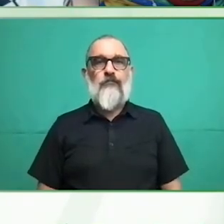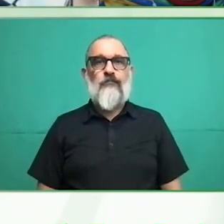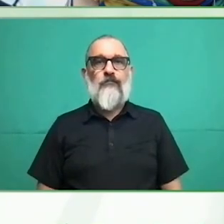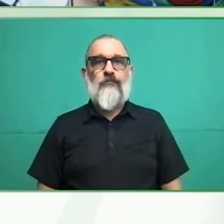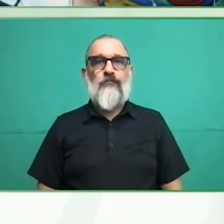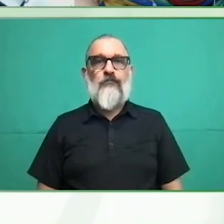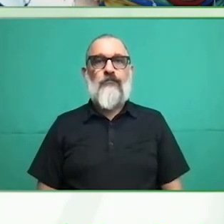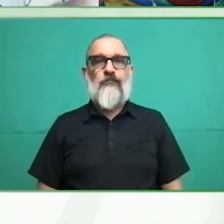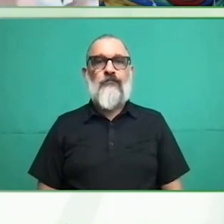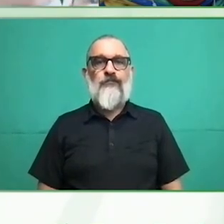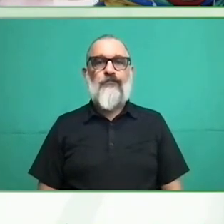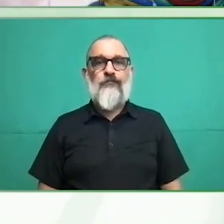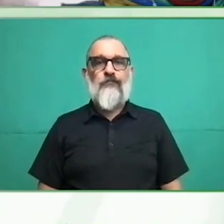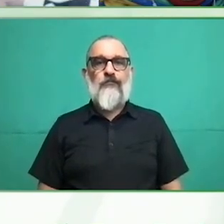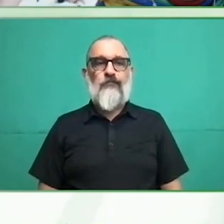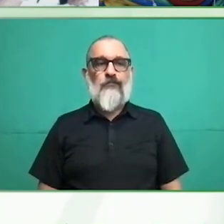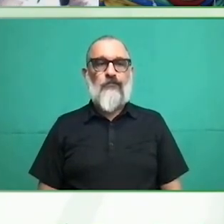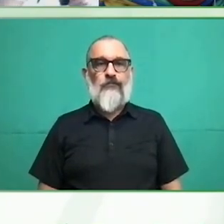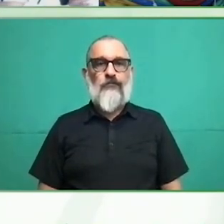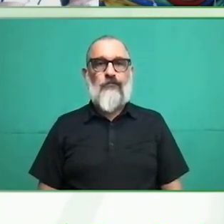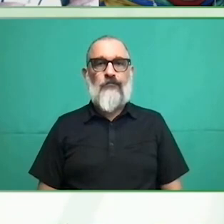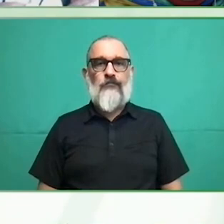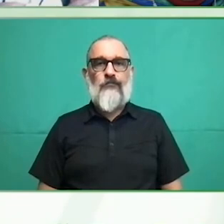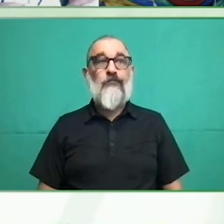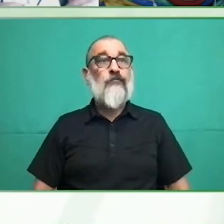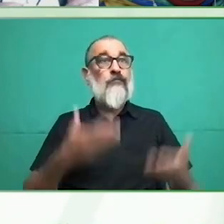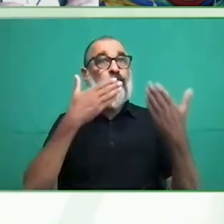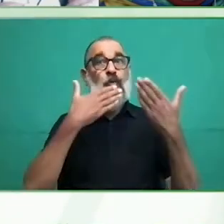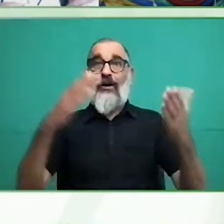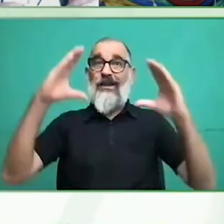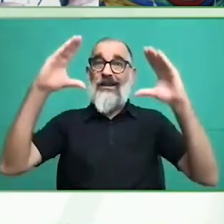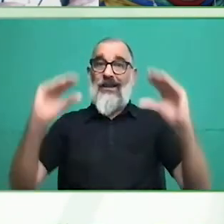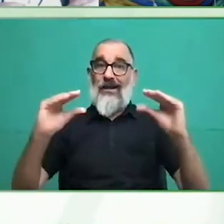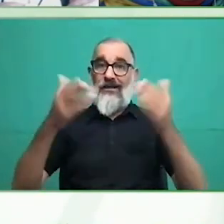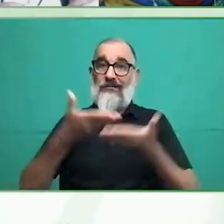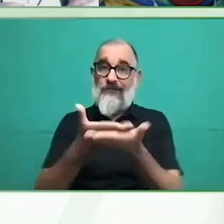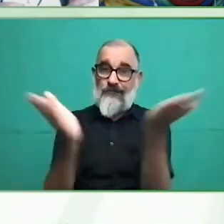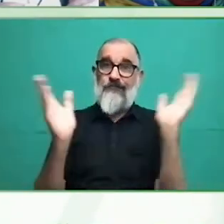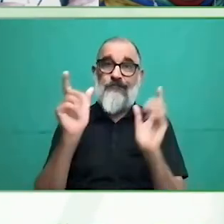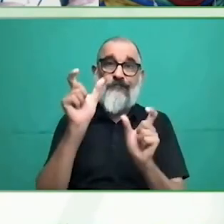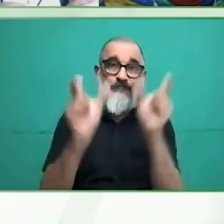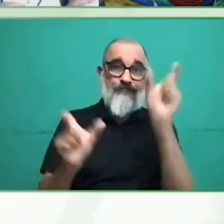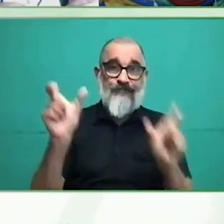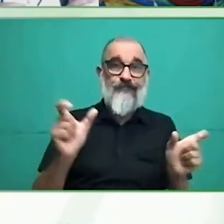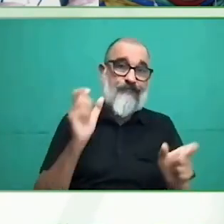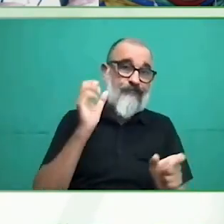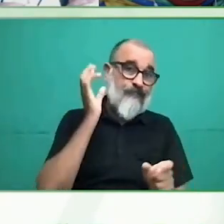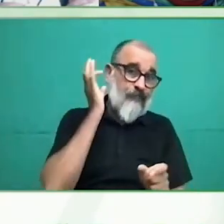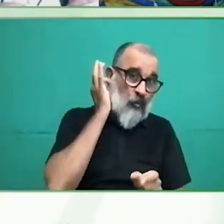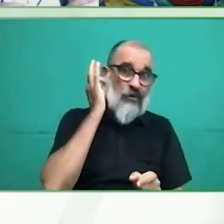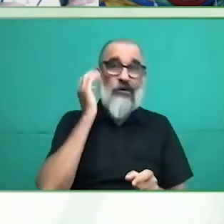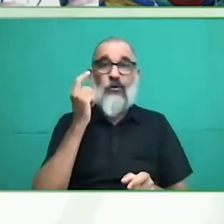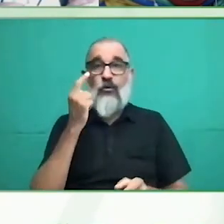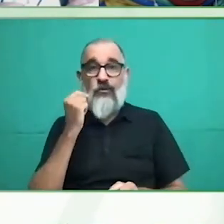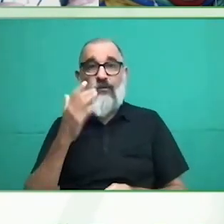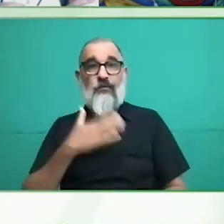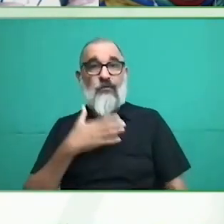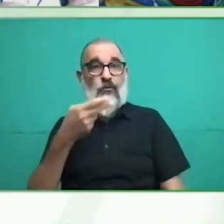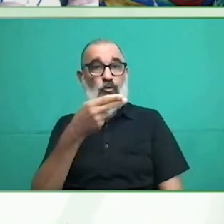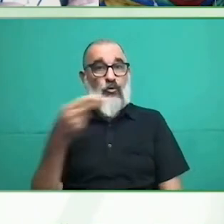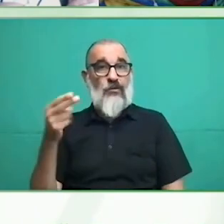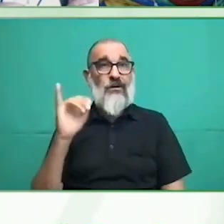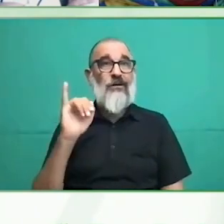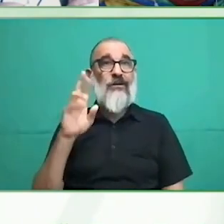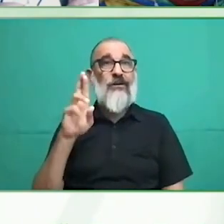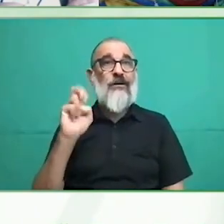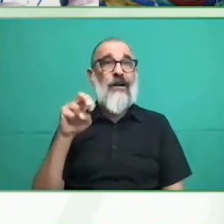Buenas tardes con todas y todos. Mi nombre es Irene Valareso Córdoba. Qué gusto estar esta tarde con ustedes. Estoy acompañada de